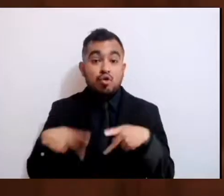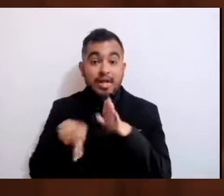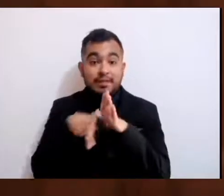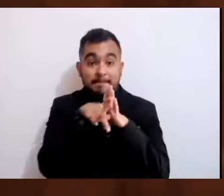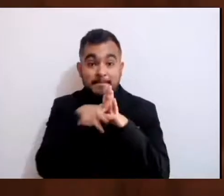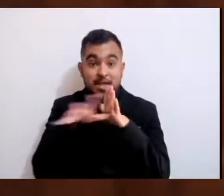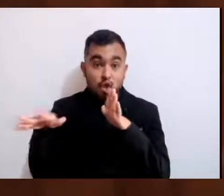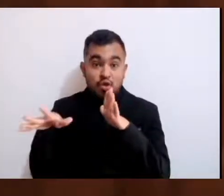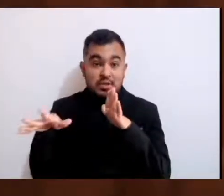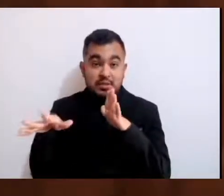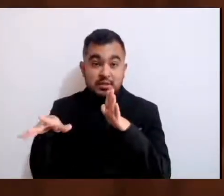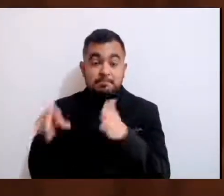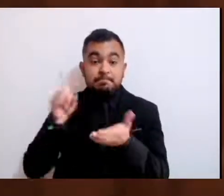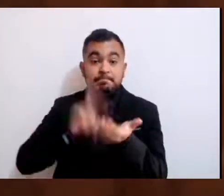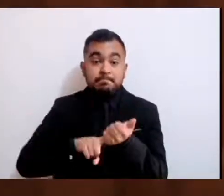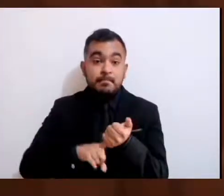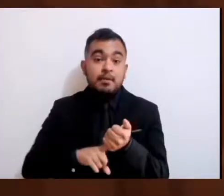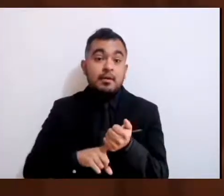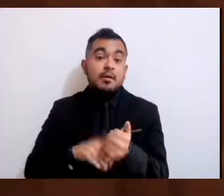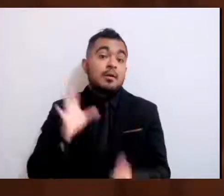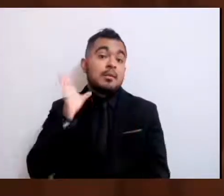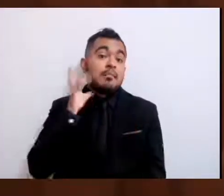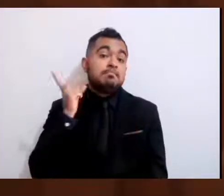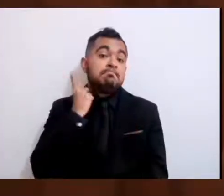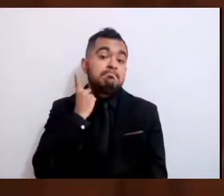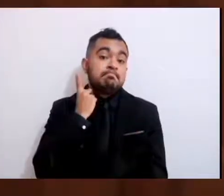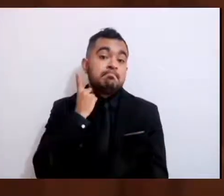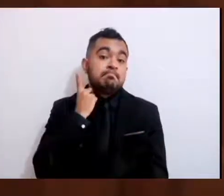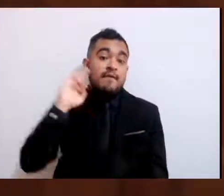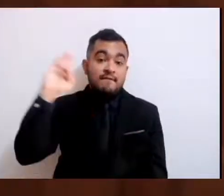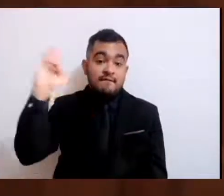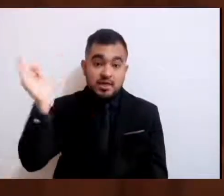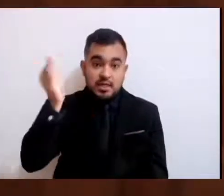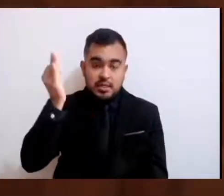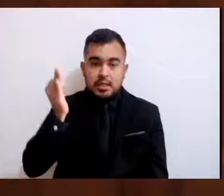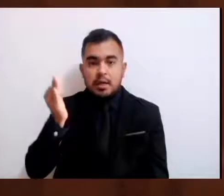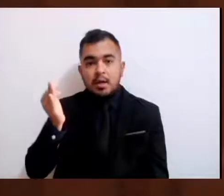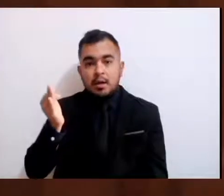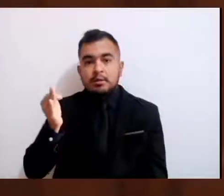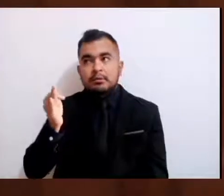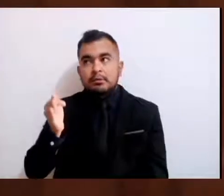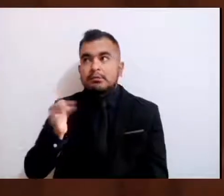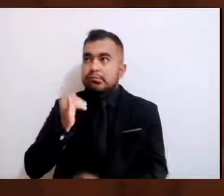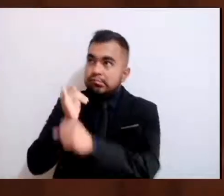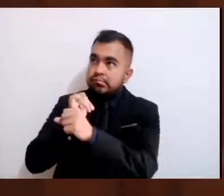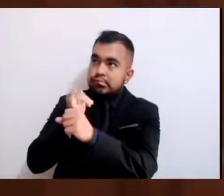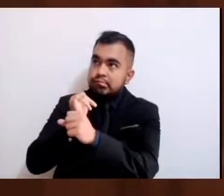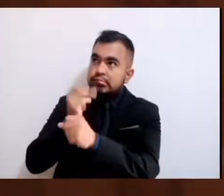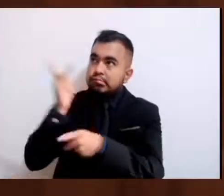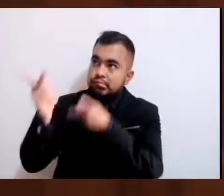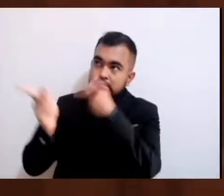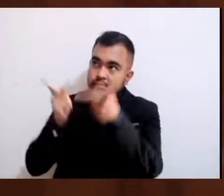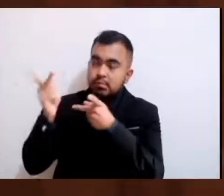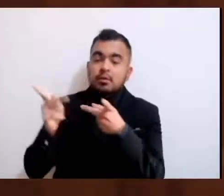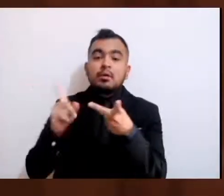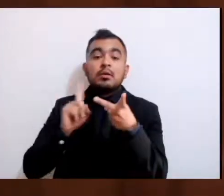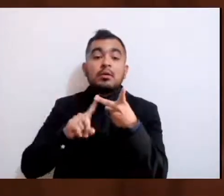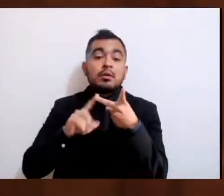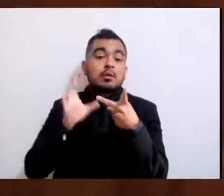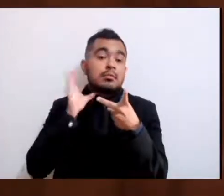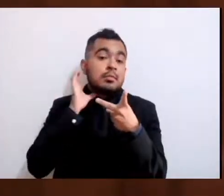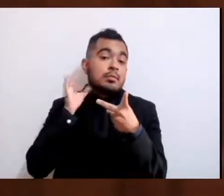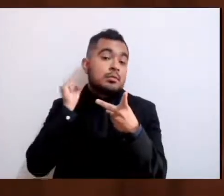de la Cámara de Diputados Federal y la fuente de la Cámara de Senadores se